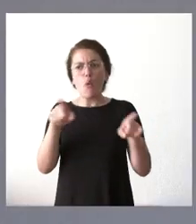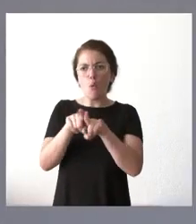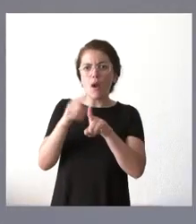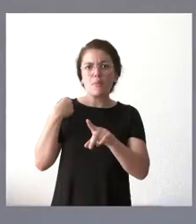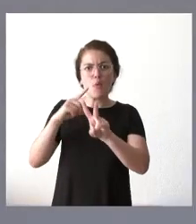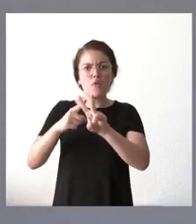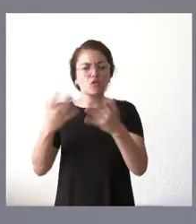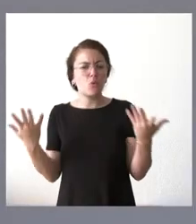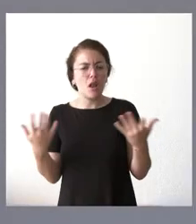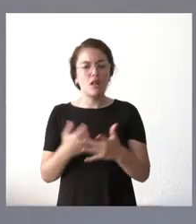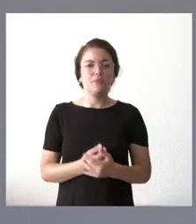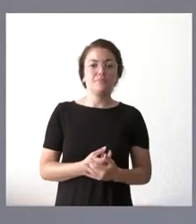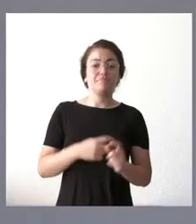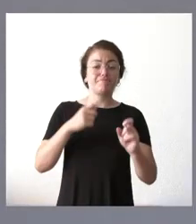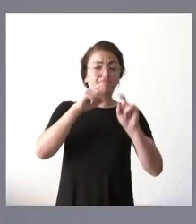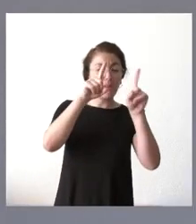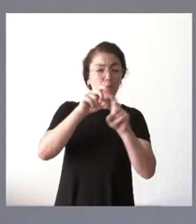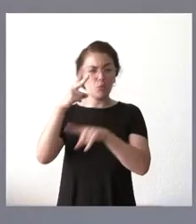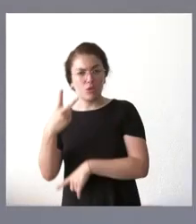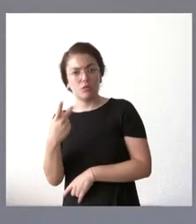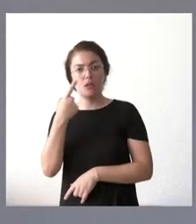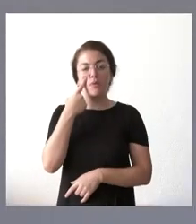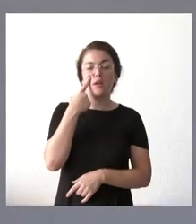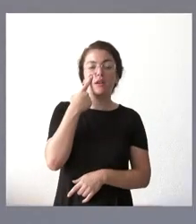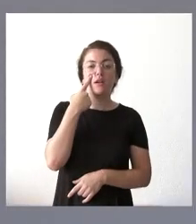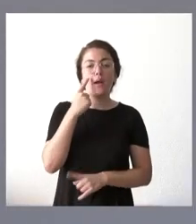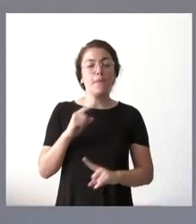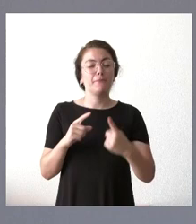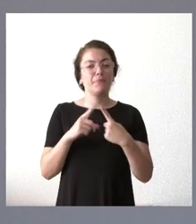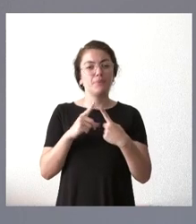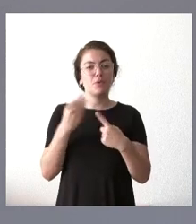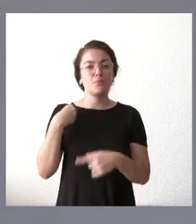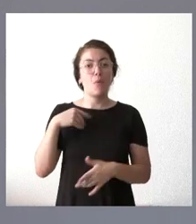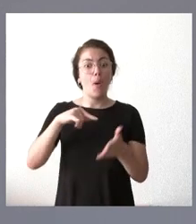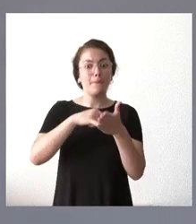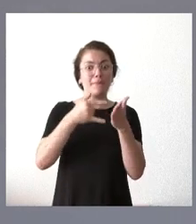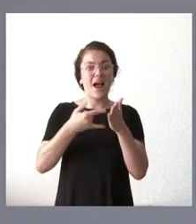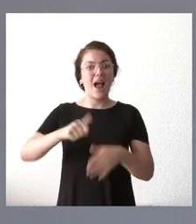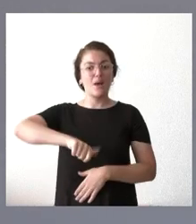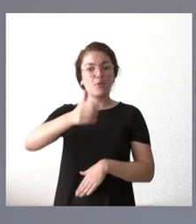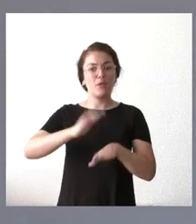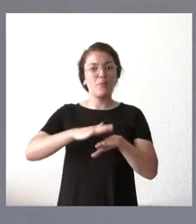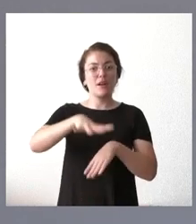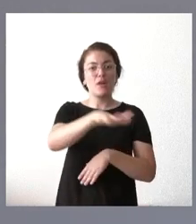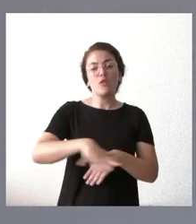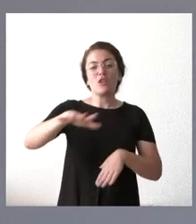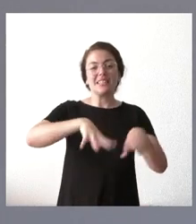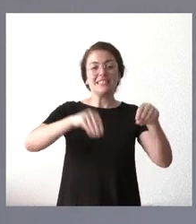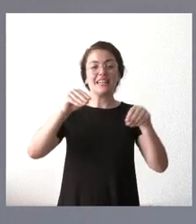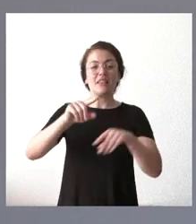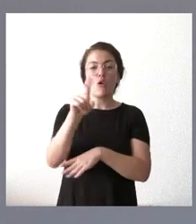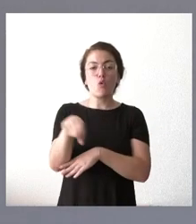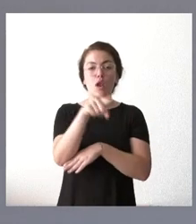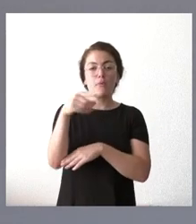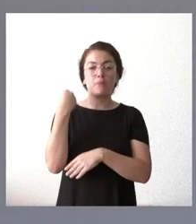plantea dos preguntas. ¿El cuándo? En primer lugar, el plan que se aprobó en su momento para la Sierra de la Culebra incluía actuaciones